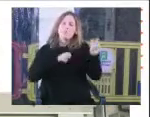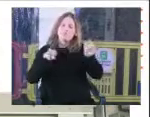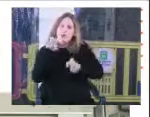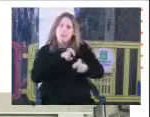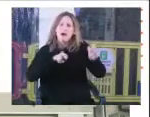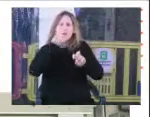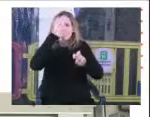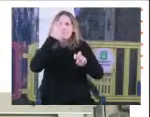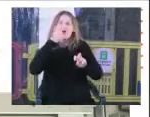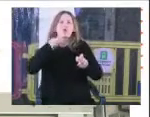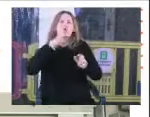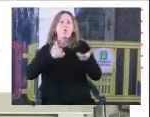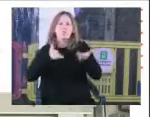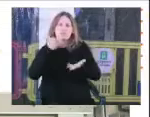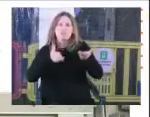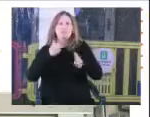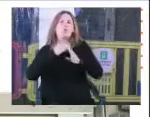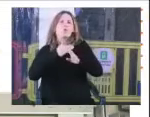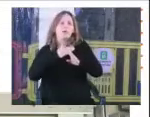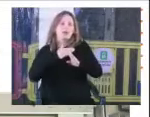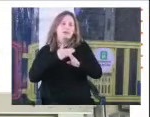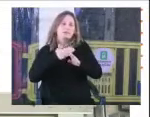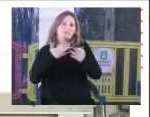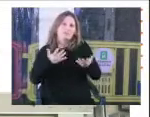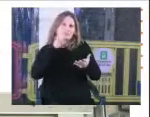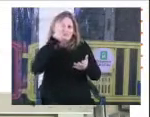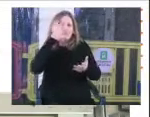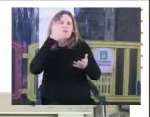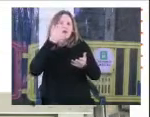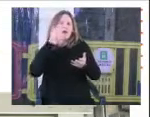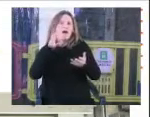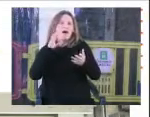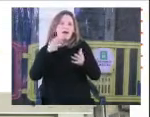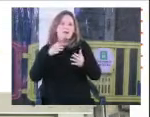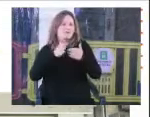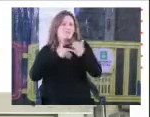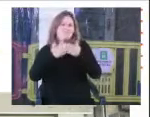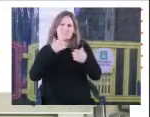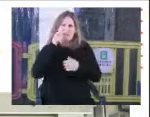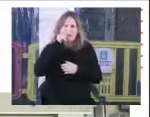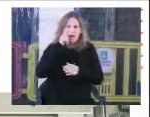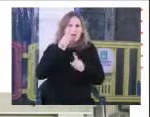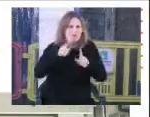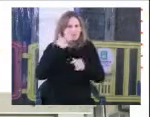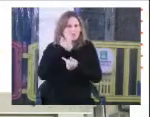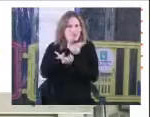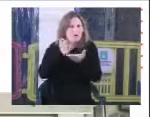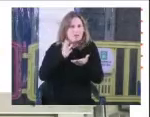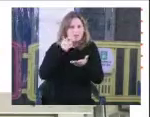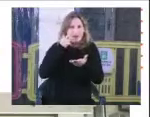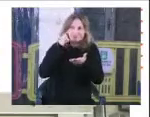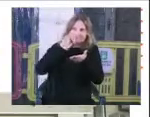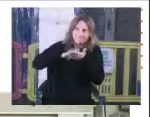memoria, justicia y nunca más es una memoria que trasciende las generaciones y eso también está muy visible. El